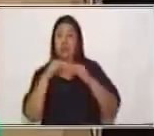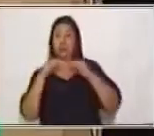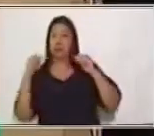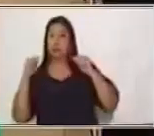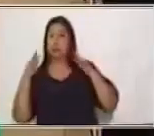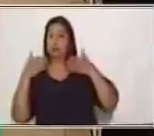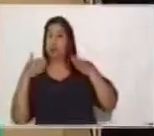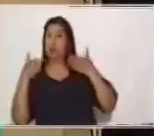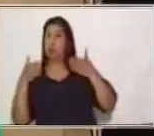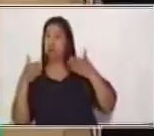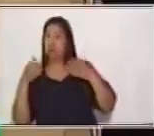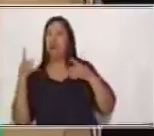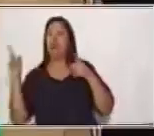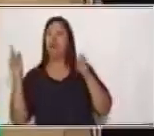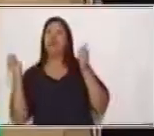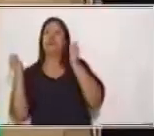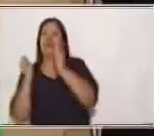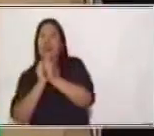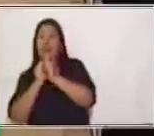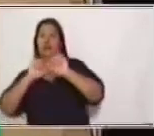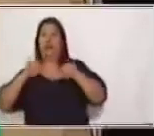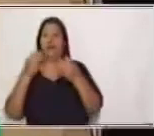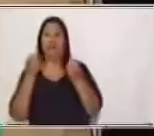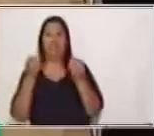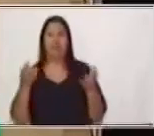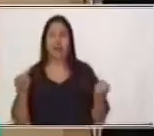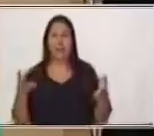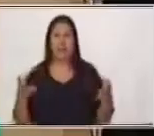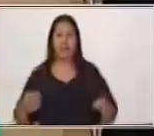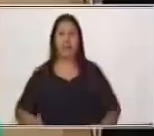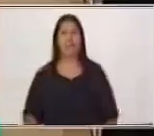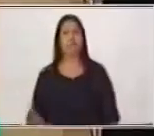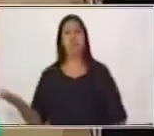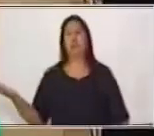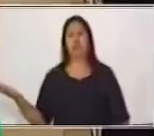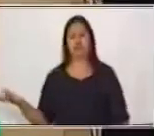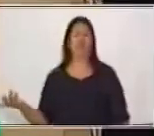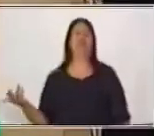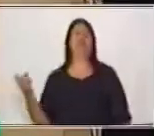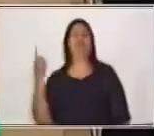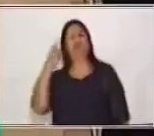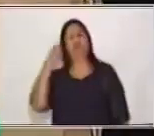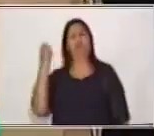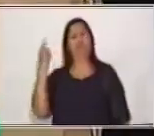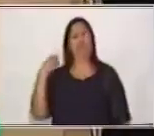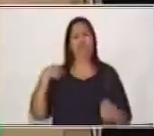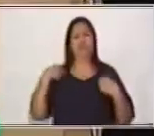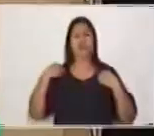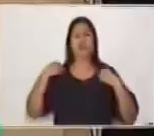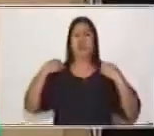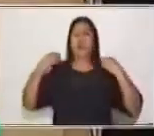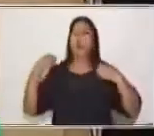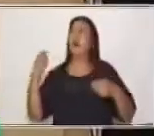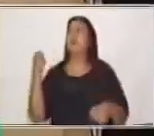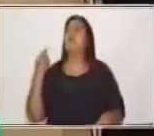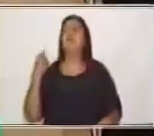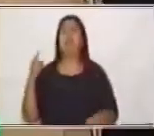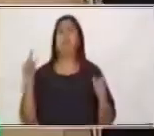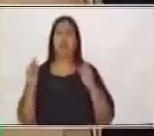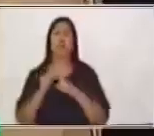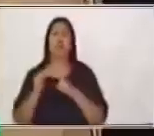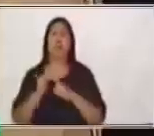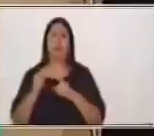Si lo leemos de esa manera, obviamente nuestra oración no tiene sentido, ¿verdad? Pero vamos a colocar una imagen.